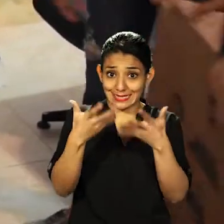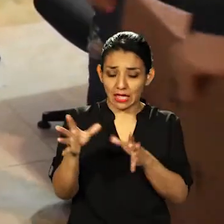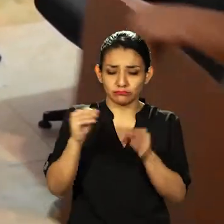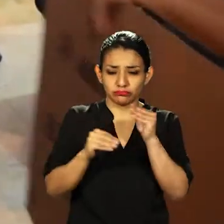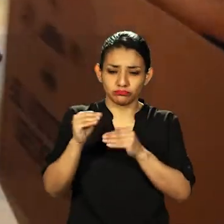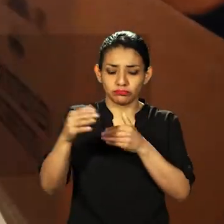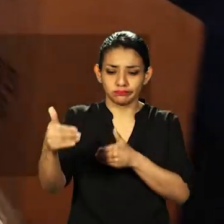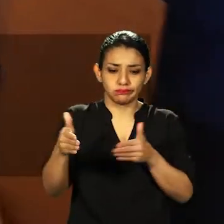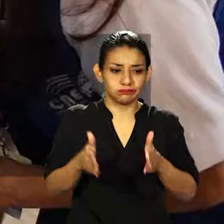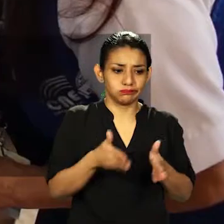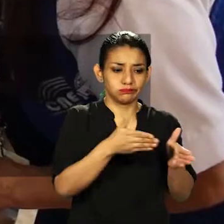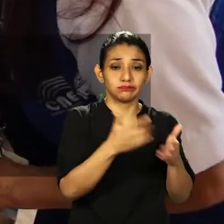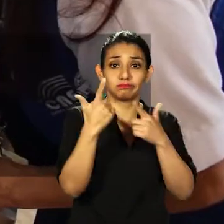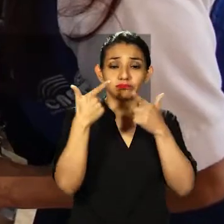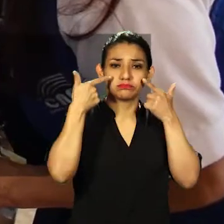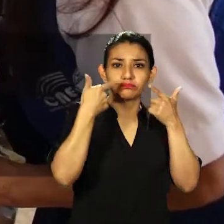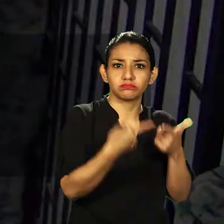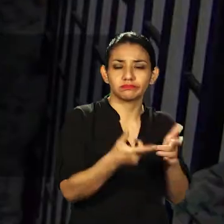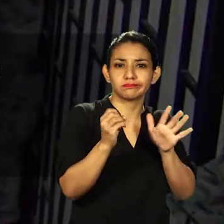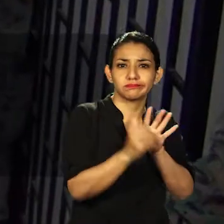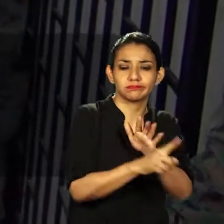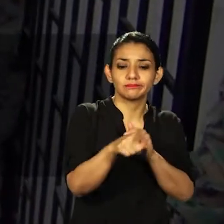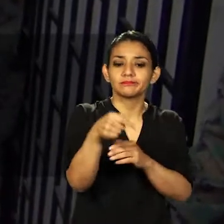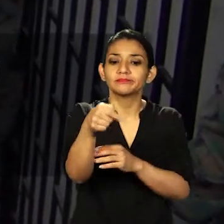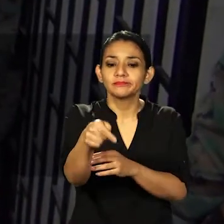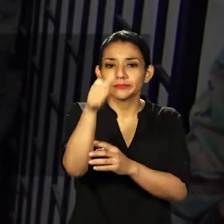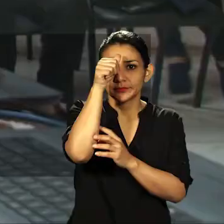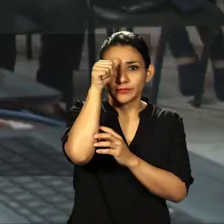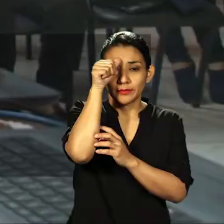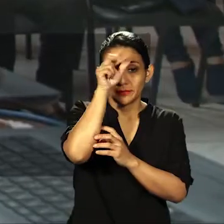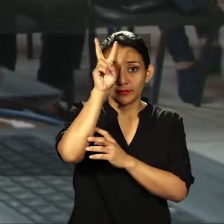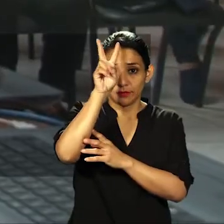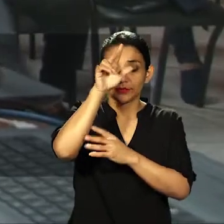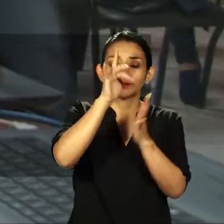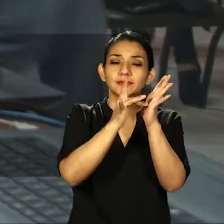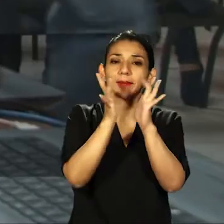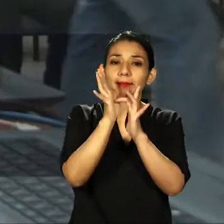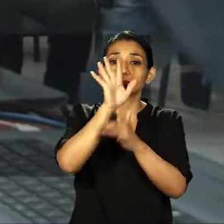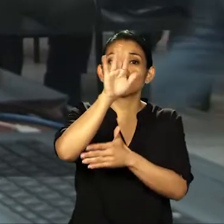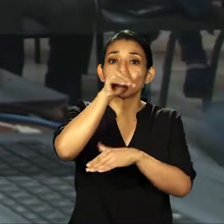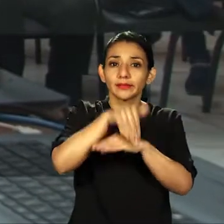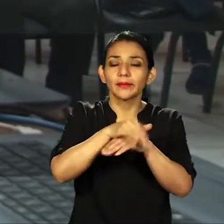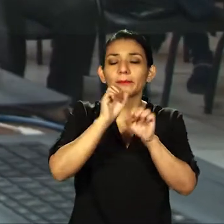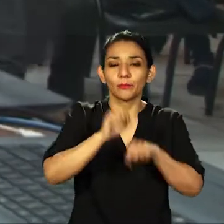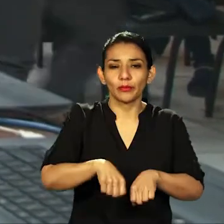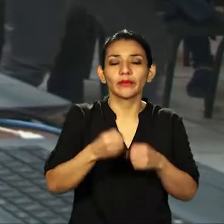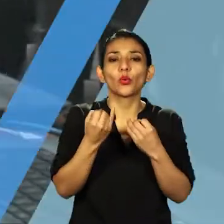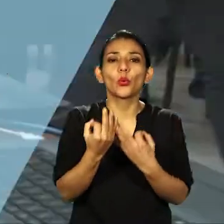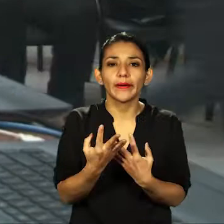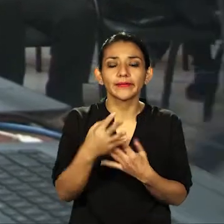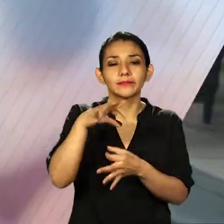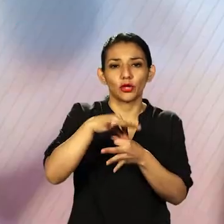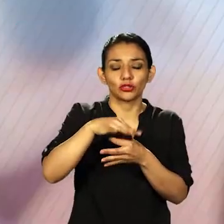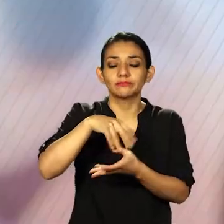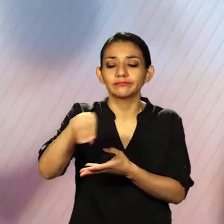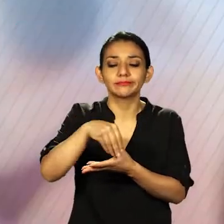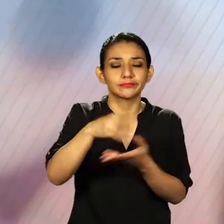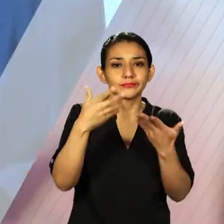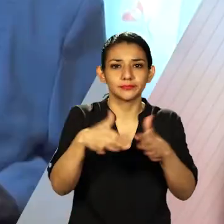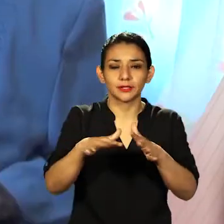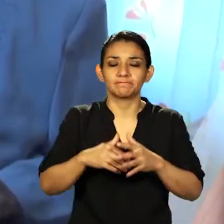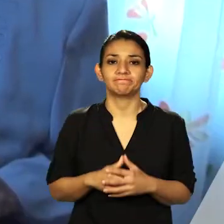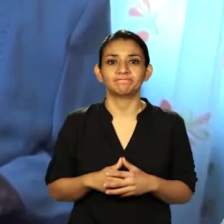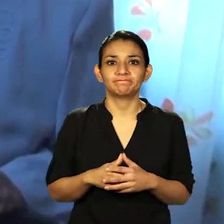bajo la custodia de las Fuerzas Armadas para que el domingo 2 de abril a las 5 de la tarde se realice el escrutinio. En